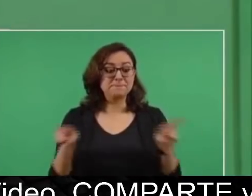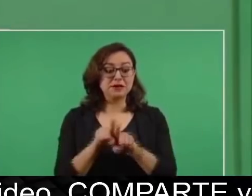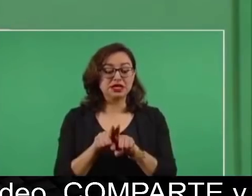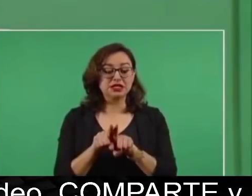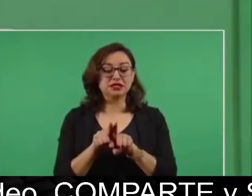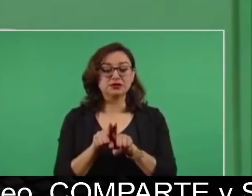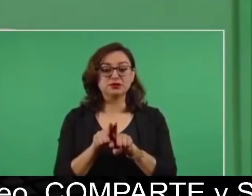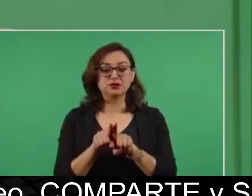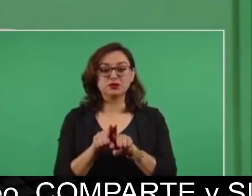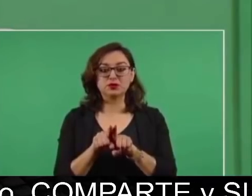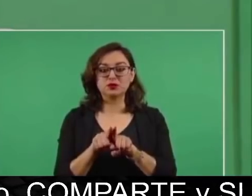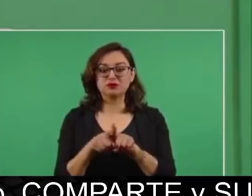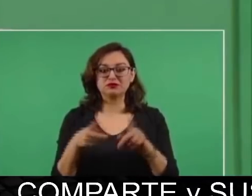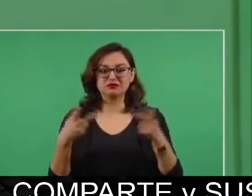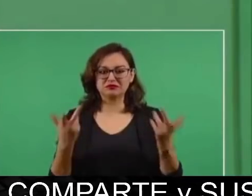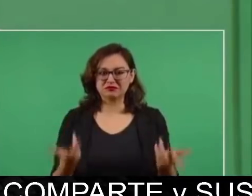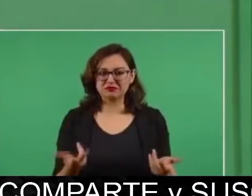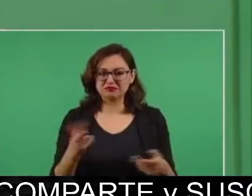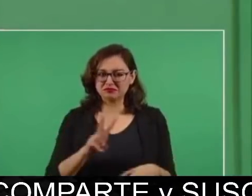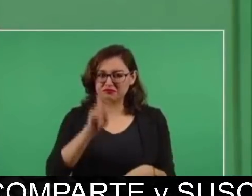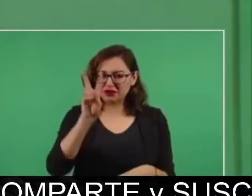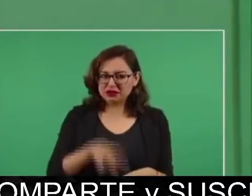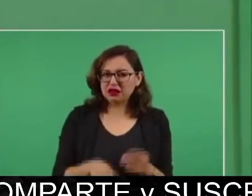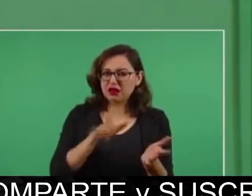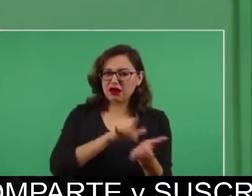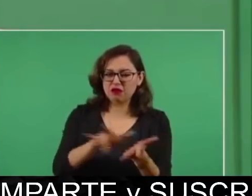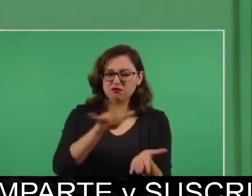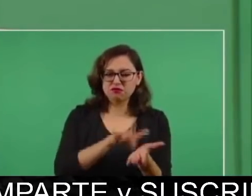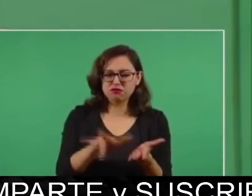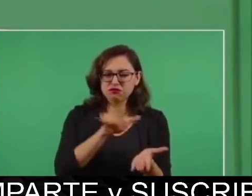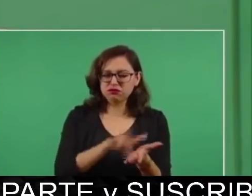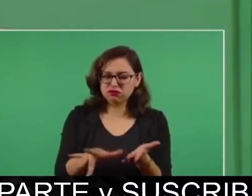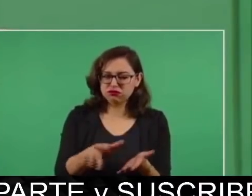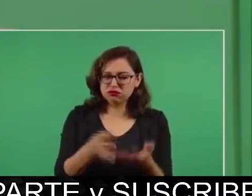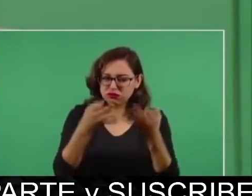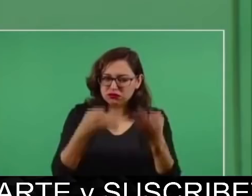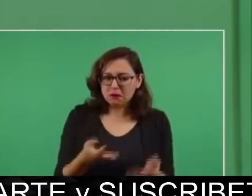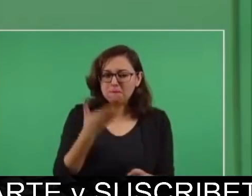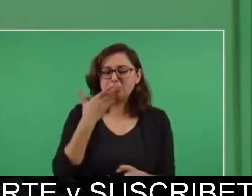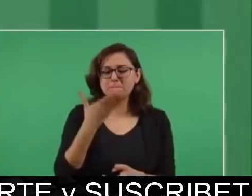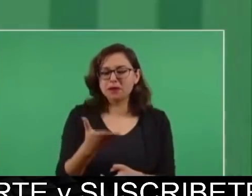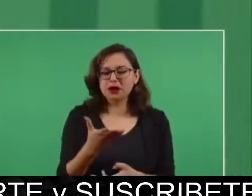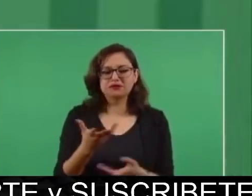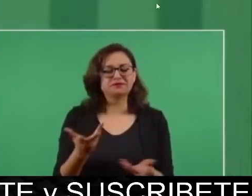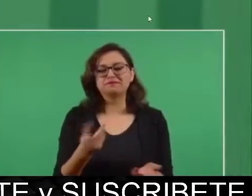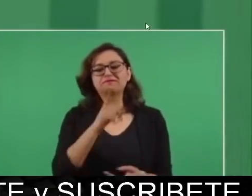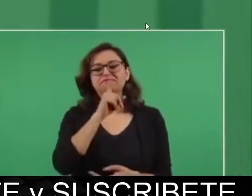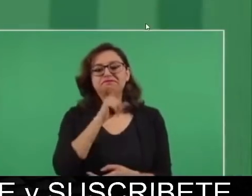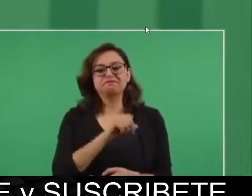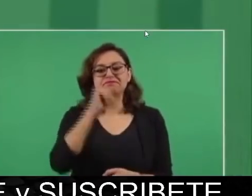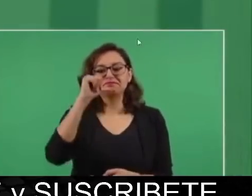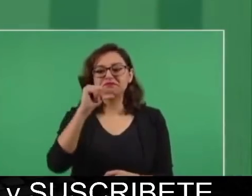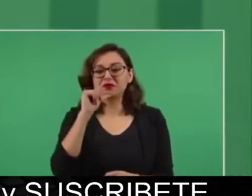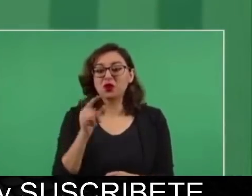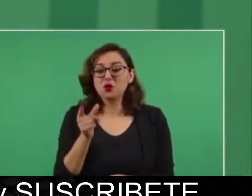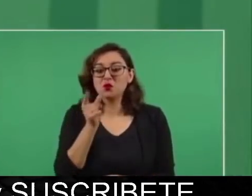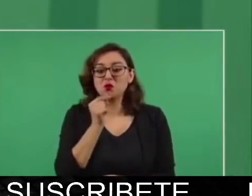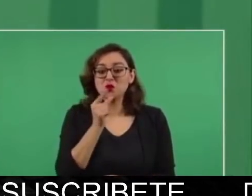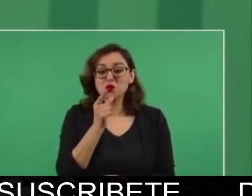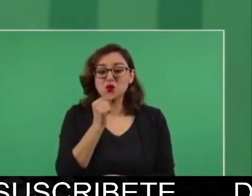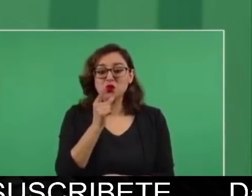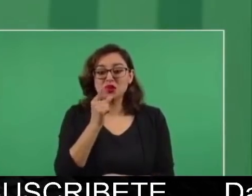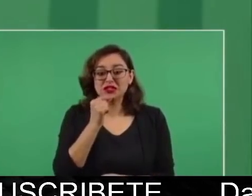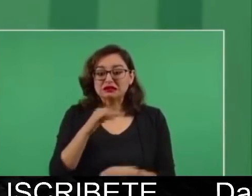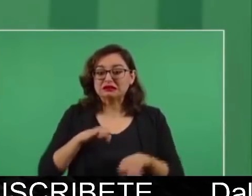el apoyo que necesitaba, los elementos tenían que acampar, ir a